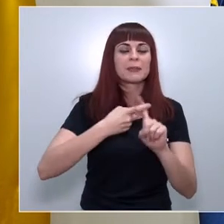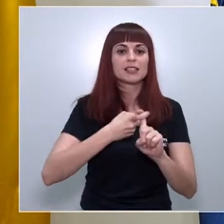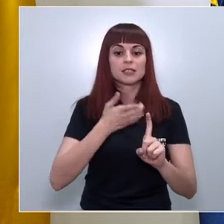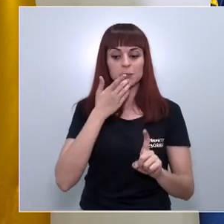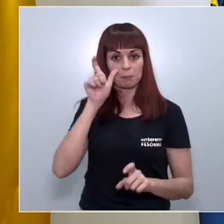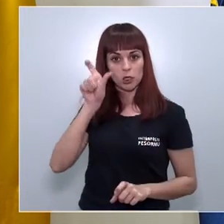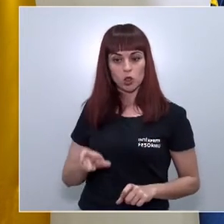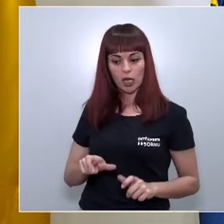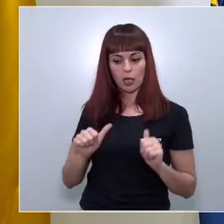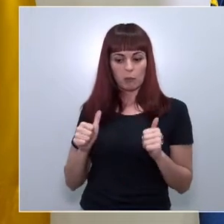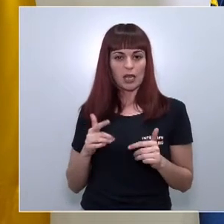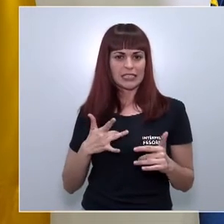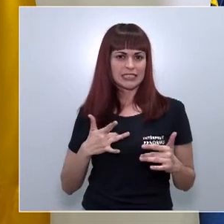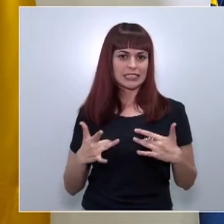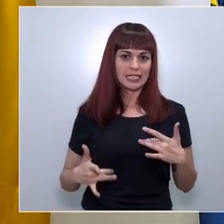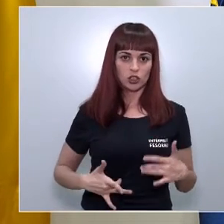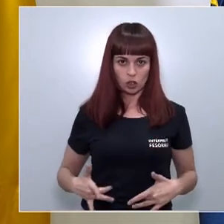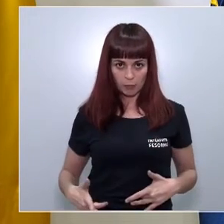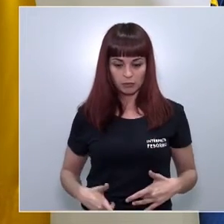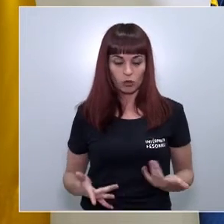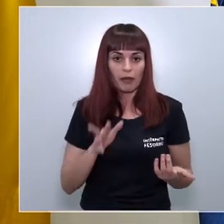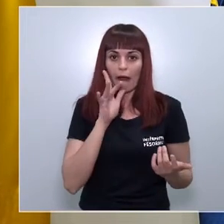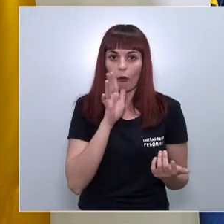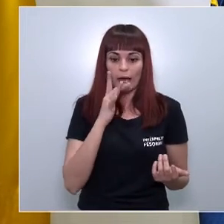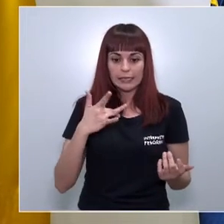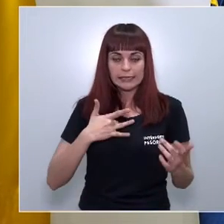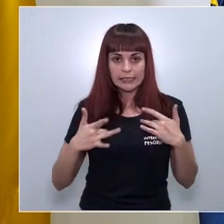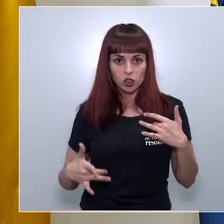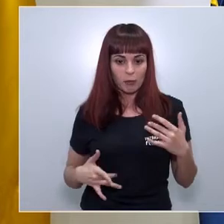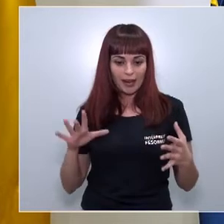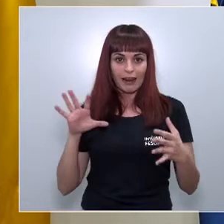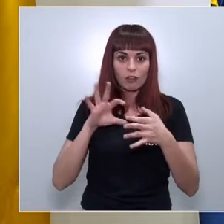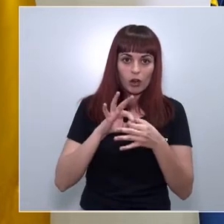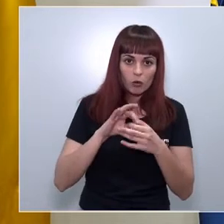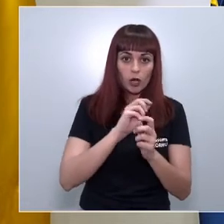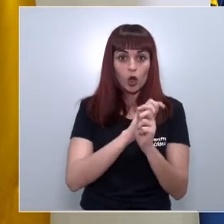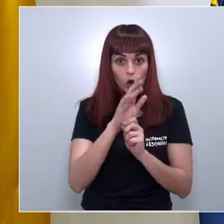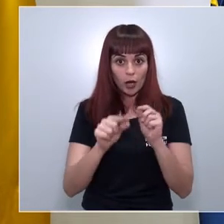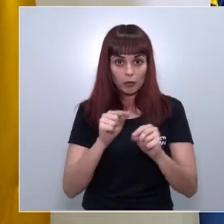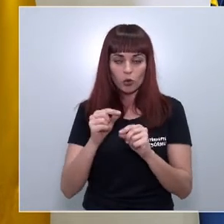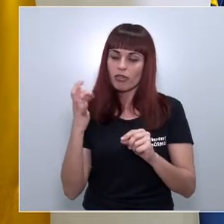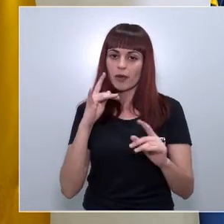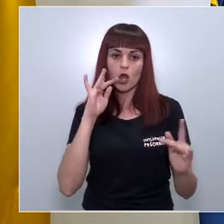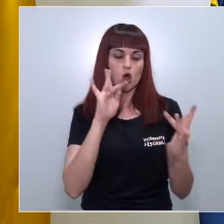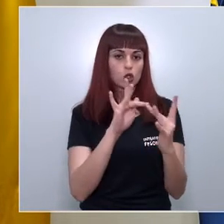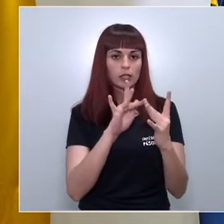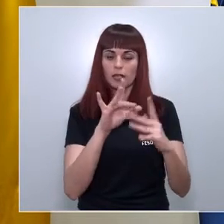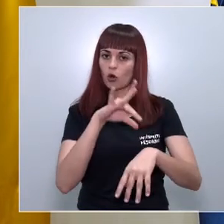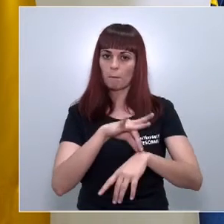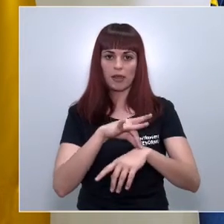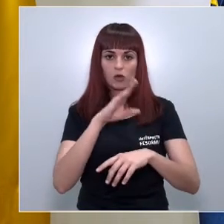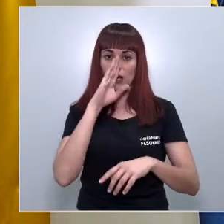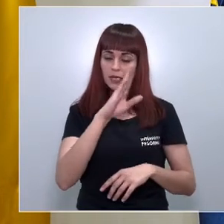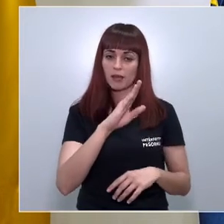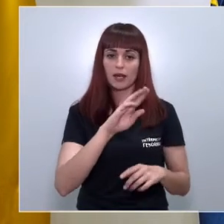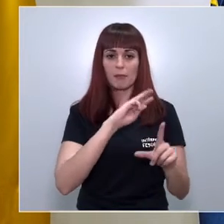empieza con síntomas entonces cualquier persona ahora mismo que tenga uno de los síntomas relacionados con el COVID tiene que ponerse en contacto con su médico a través de la